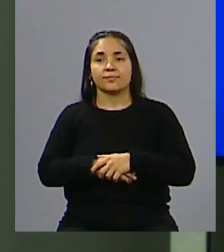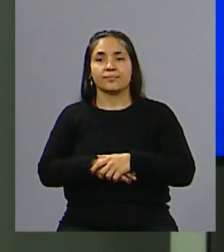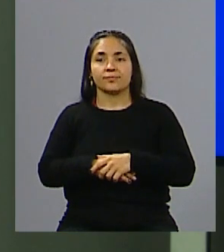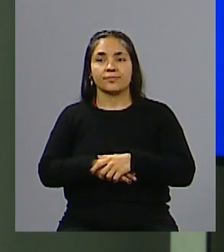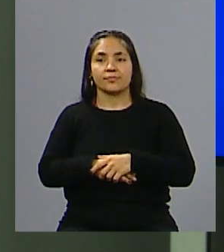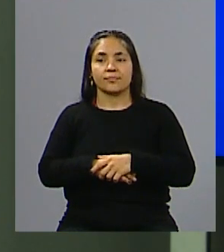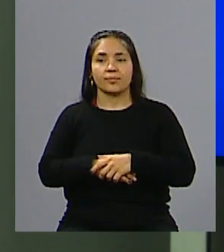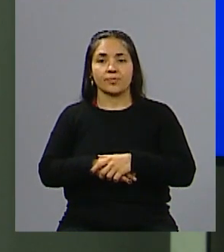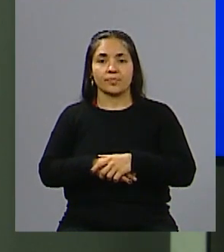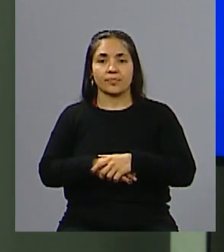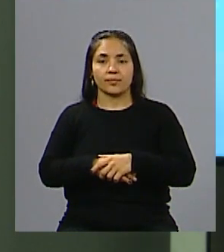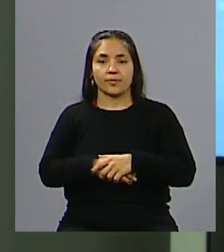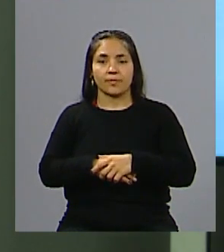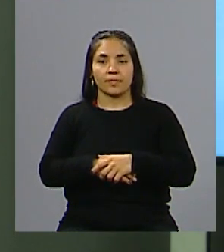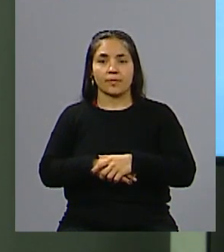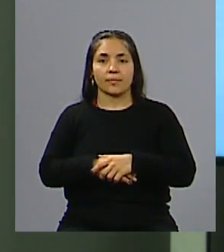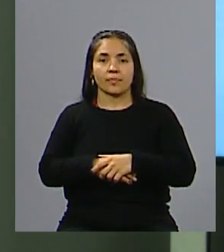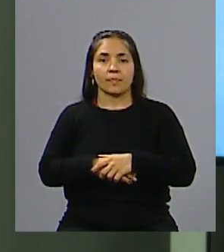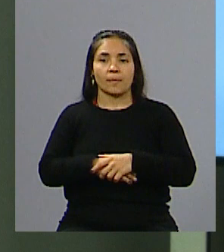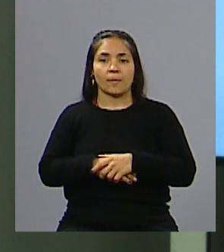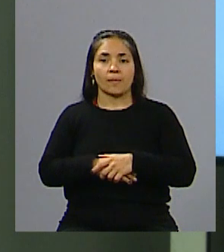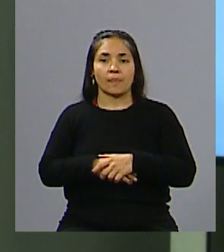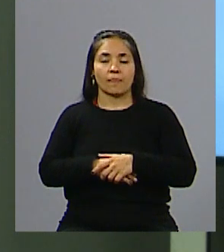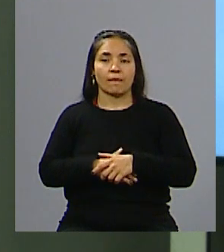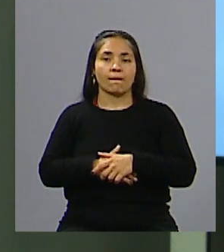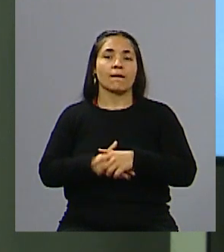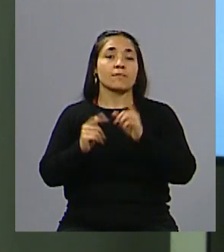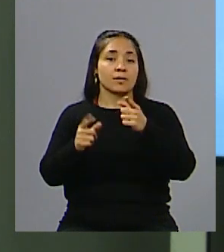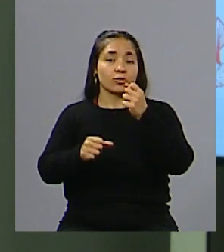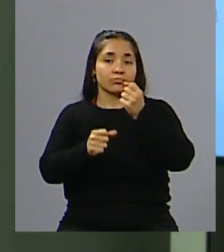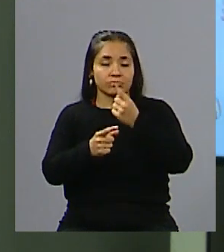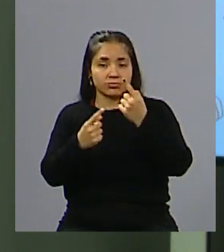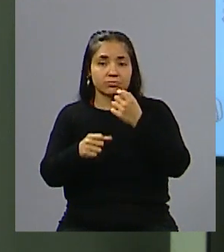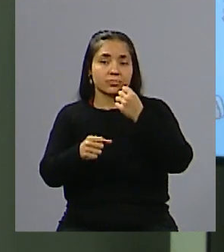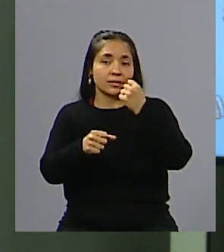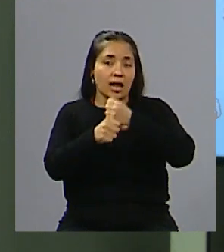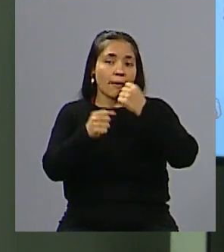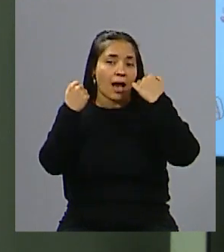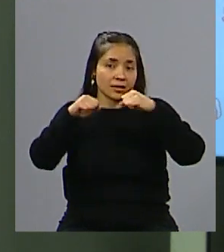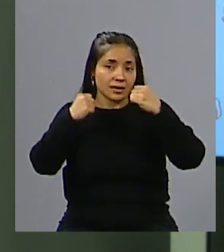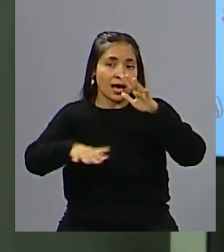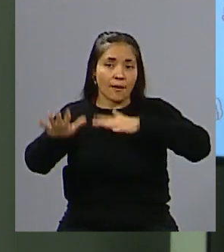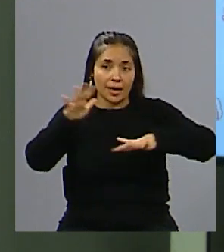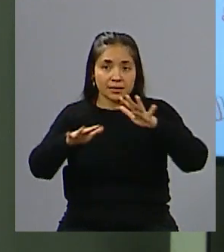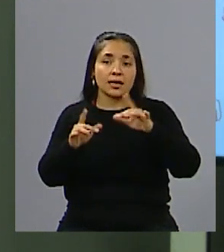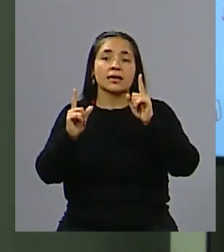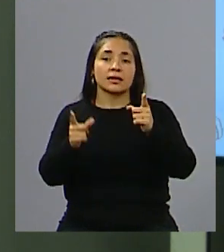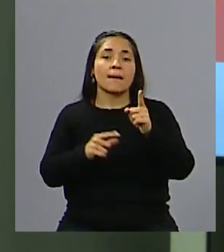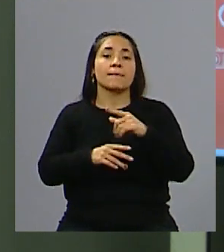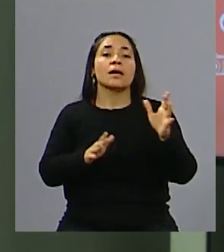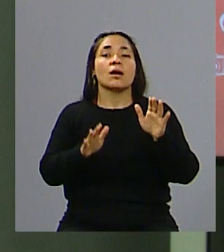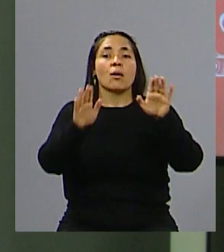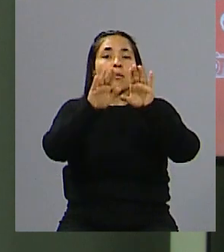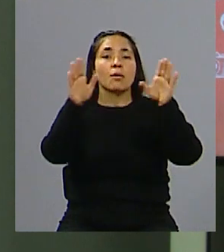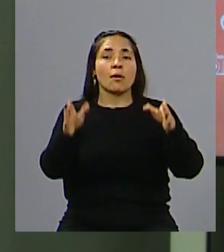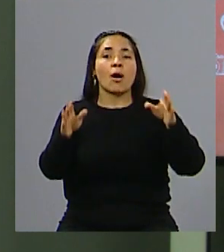Silvina, sabemos que en el medio de estas actividades que van a llevar adelante ustedes, va a estar la reinstalación